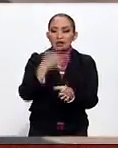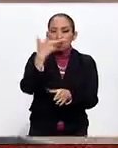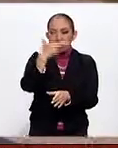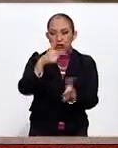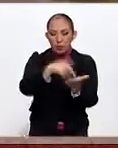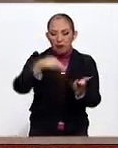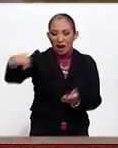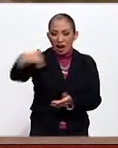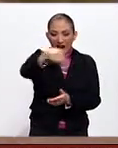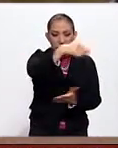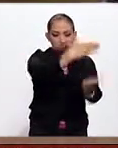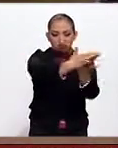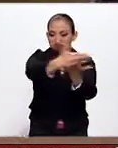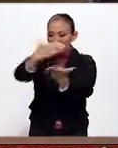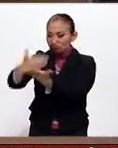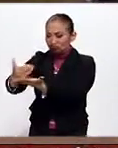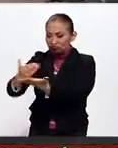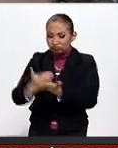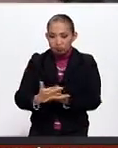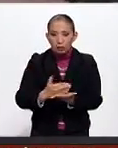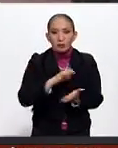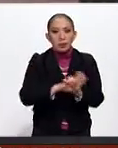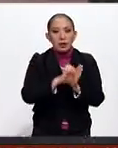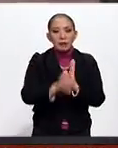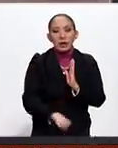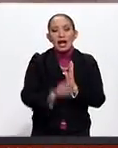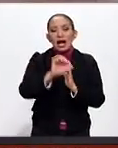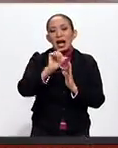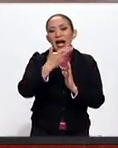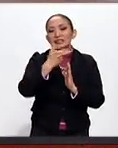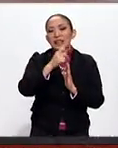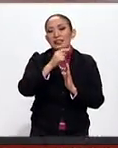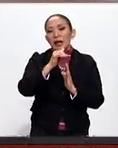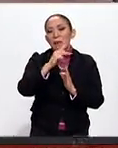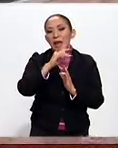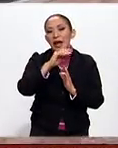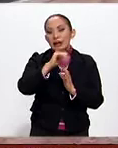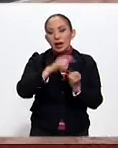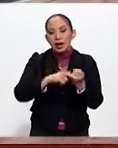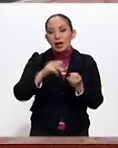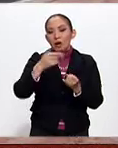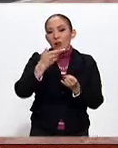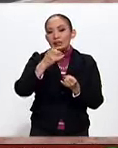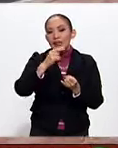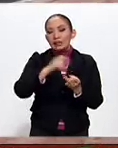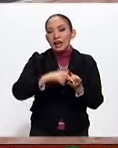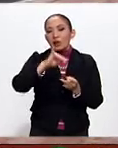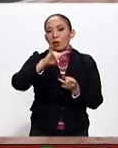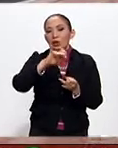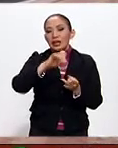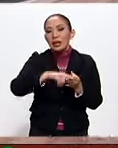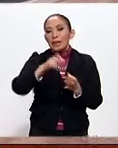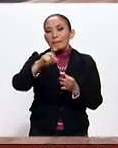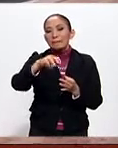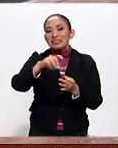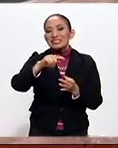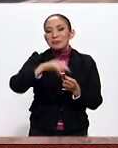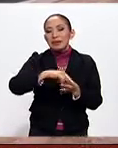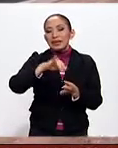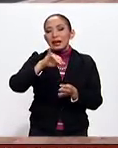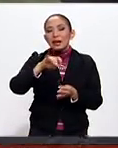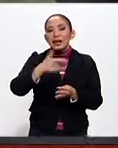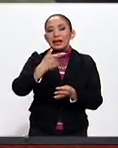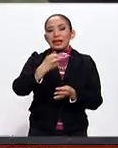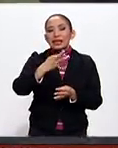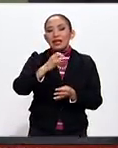puntos de la entidad, como son Hacienda Blanca, Teotitlán del Valle, Juquila, Mixepec, Jamiltepec,